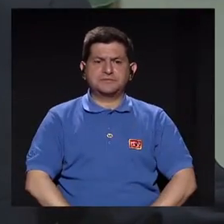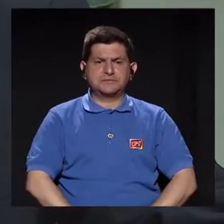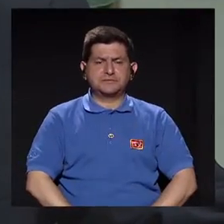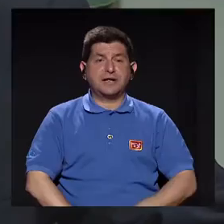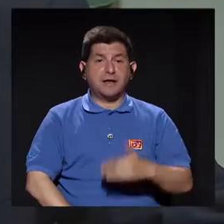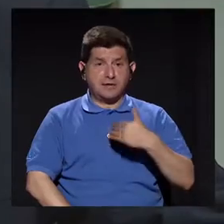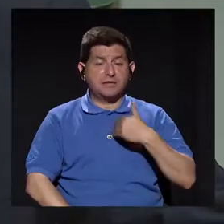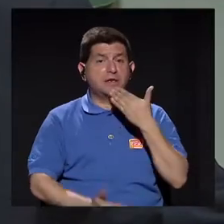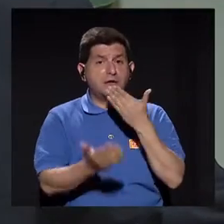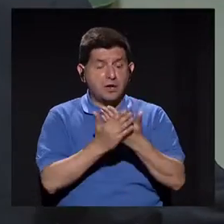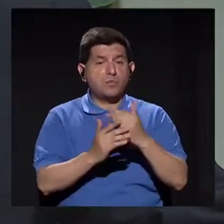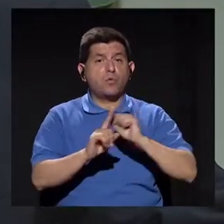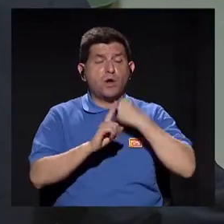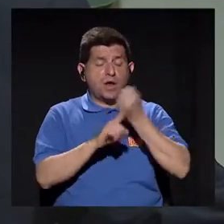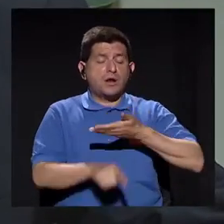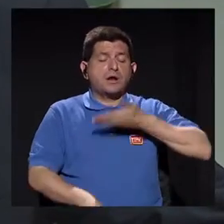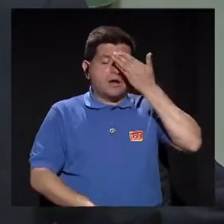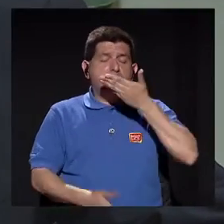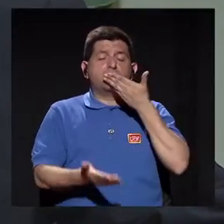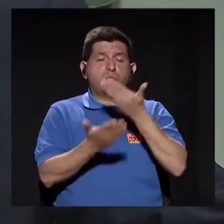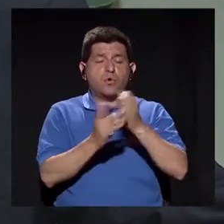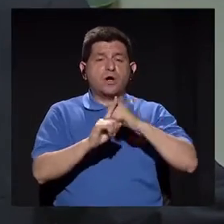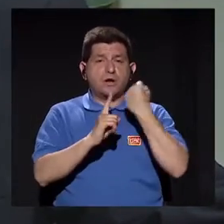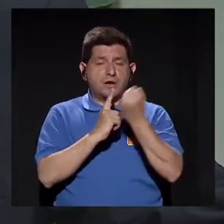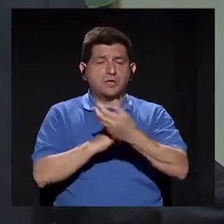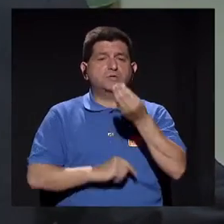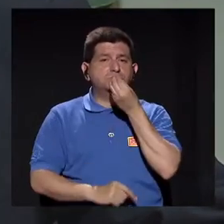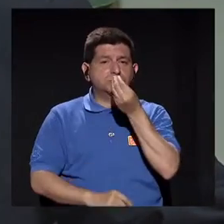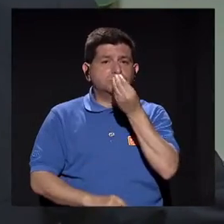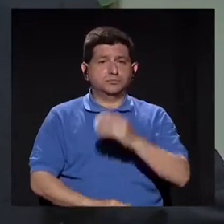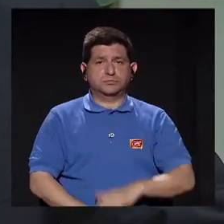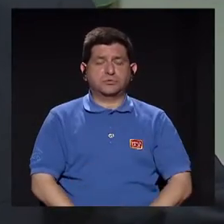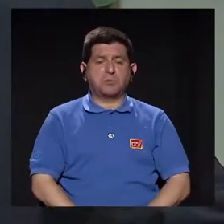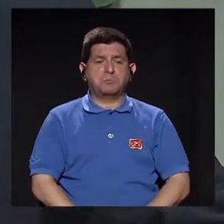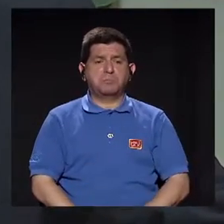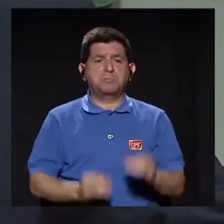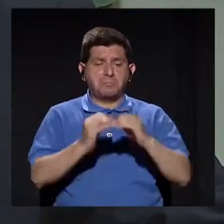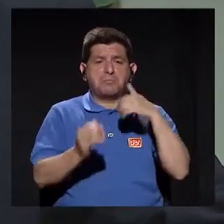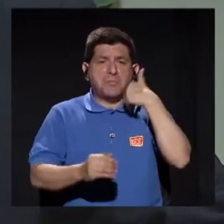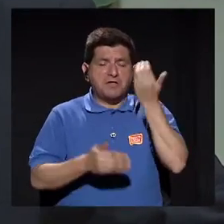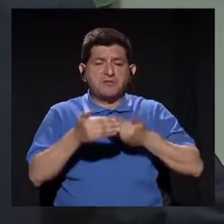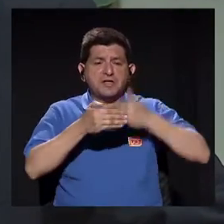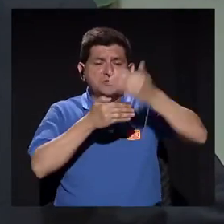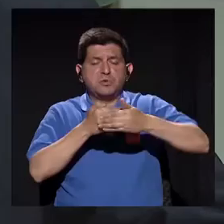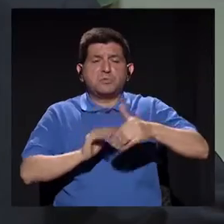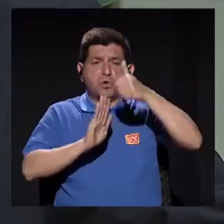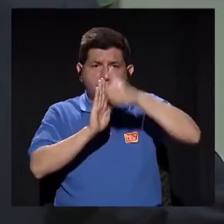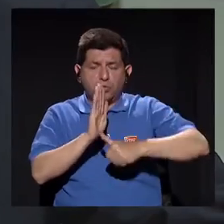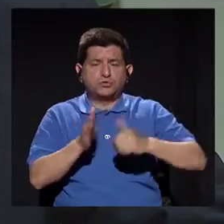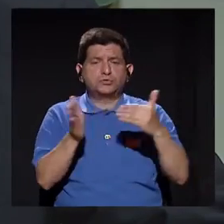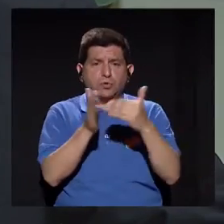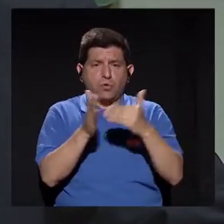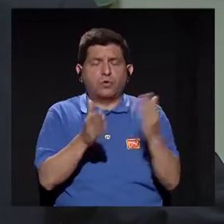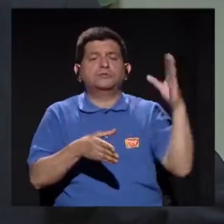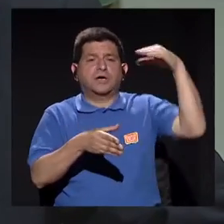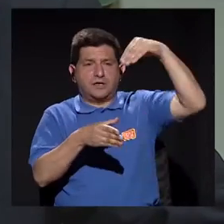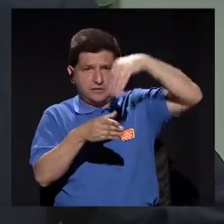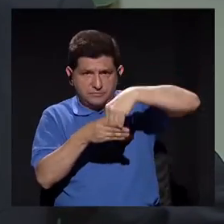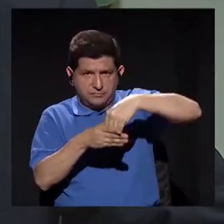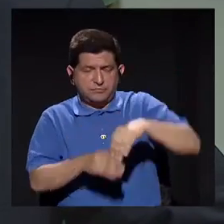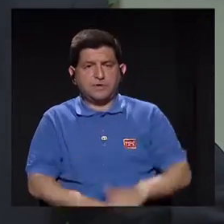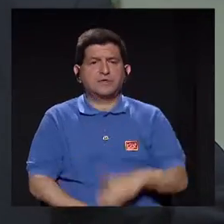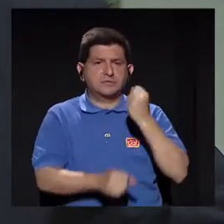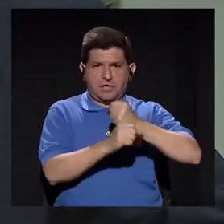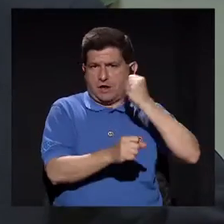que tiene una buena condición respiratoria, una buena condición nutricional, pues facilita ese posoperatorio para que se reincorpore cuanto